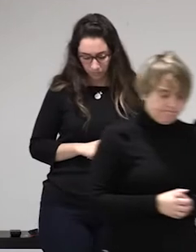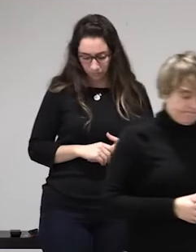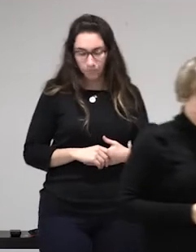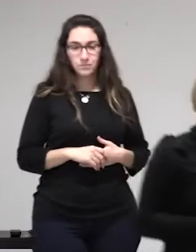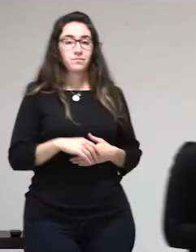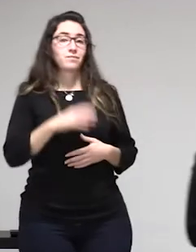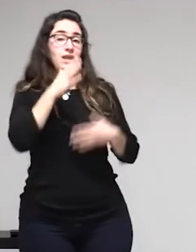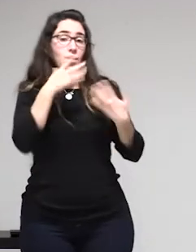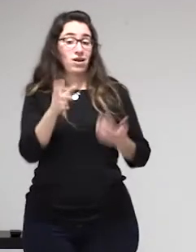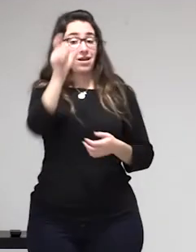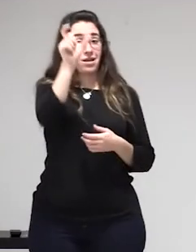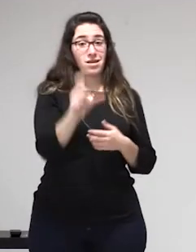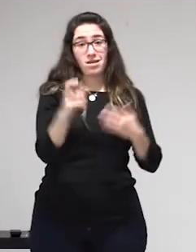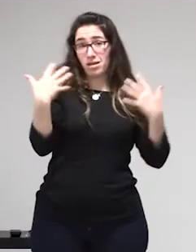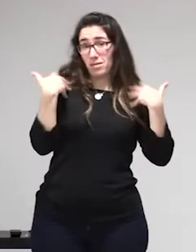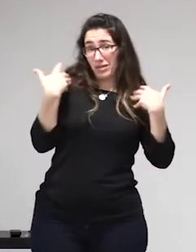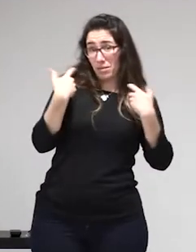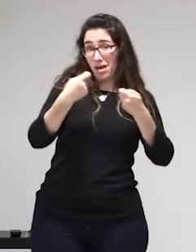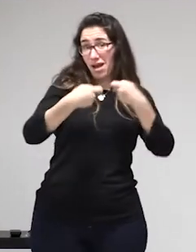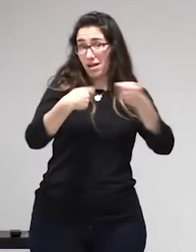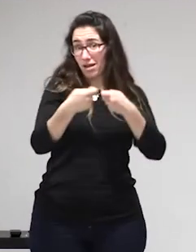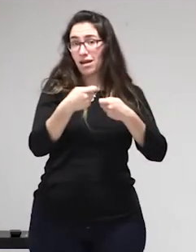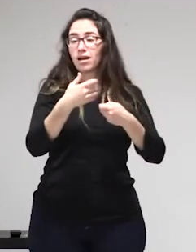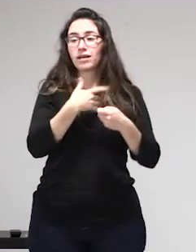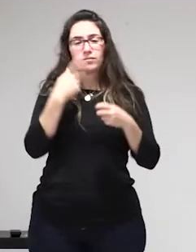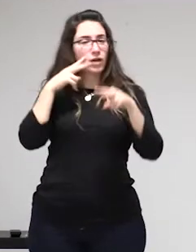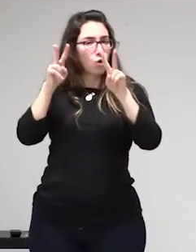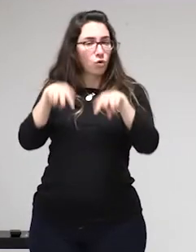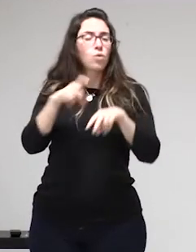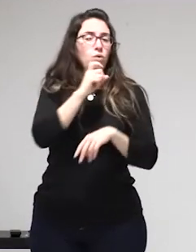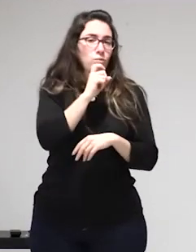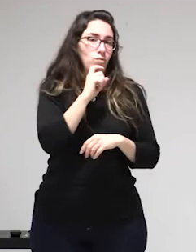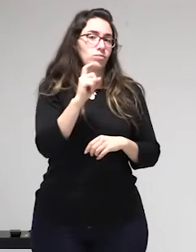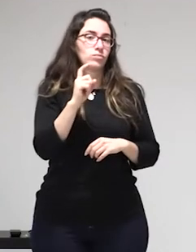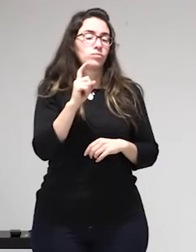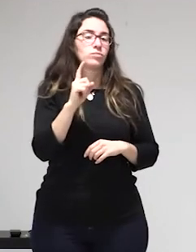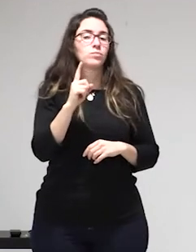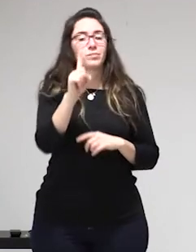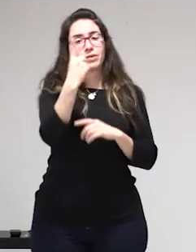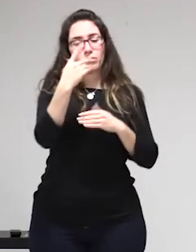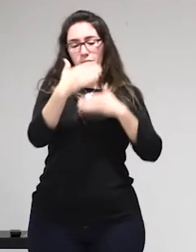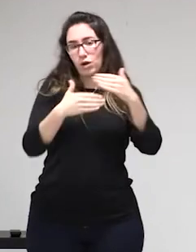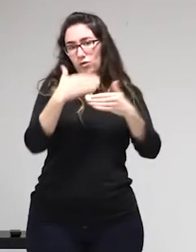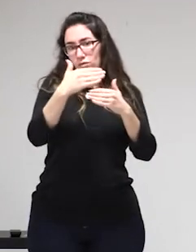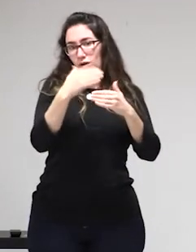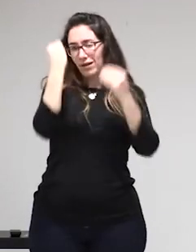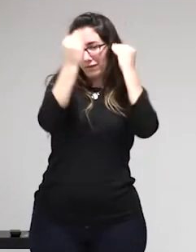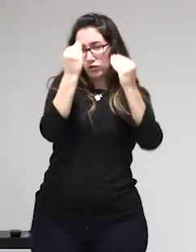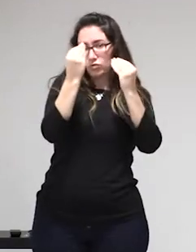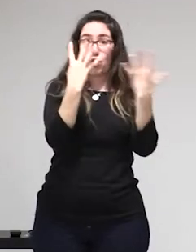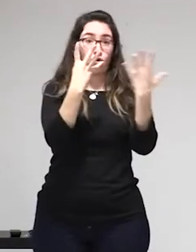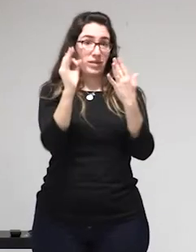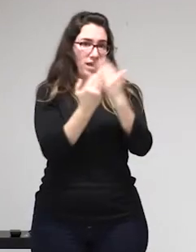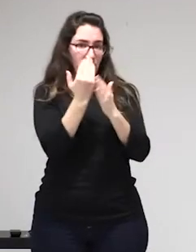perseguir el prosenetismo no coactivo es decir recibir dinero de quien se prostituye voluntariamente y dos para